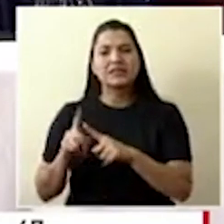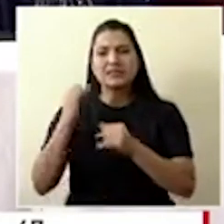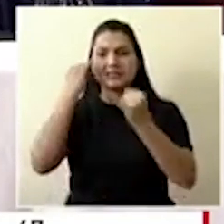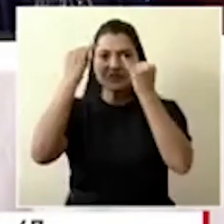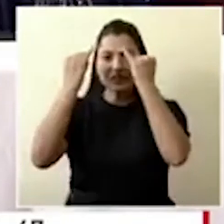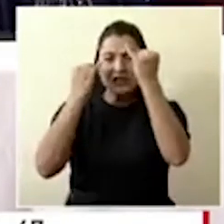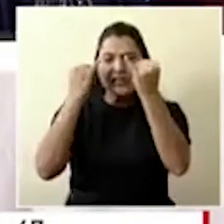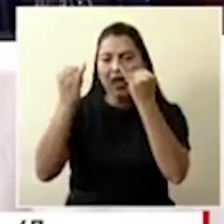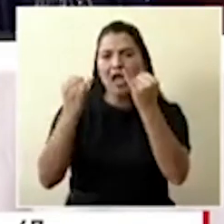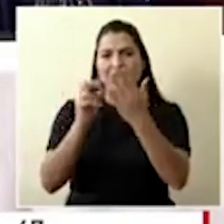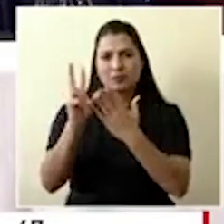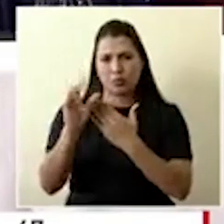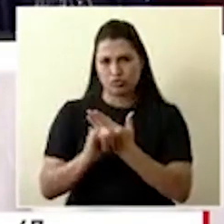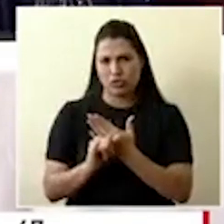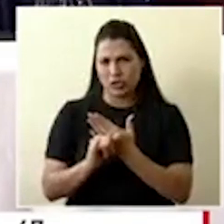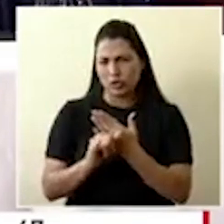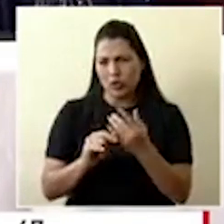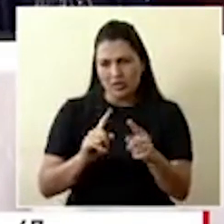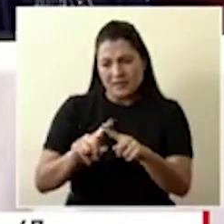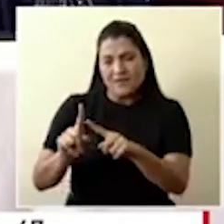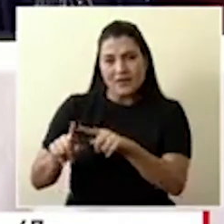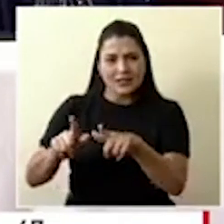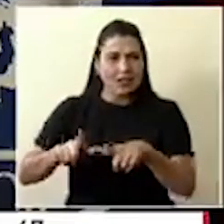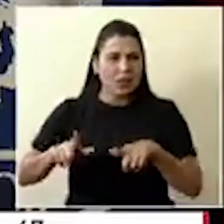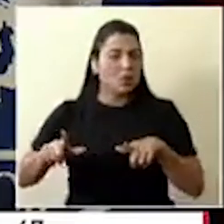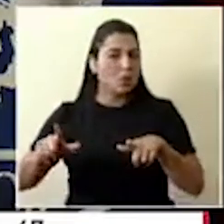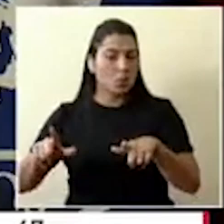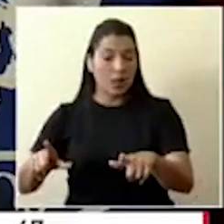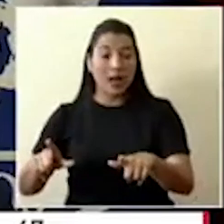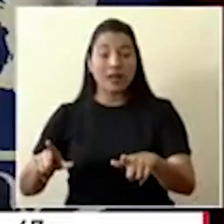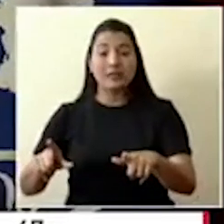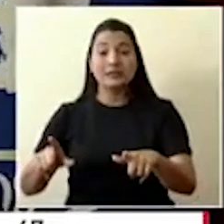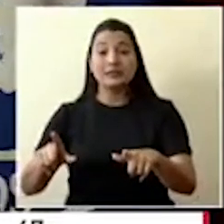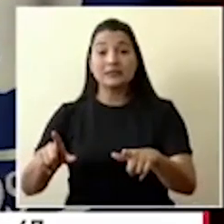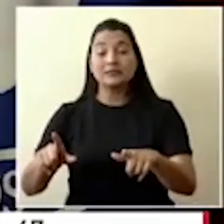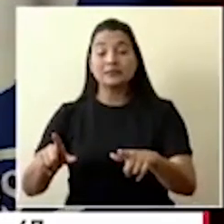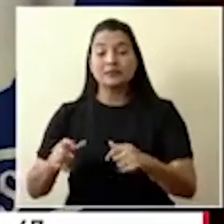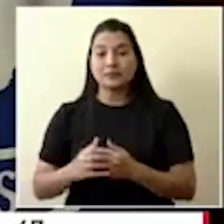hermanos, hay múltiples iniciativas que hemos registrado en nuestra plataforma.